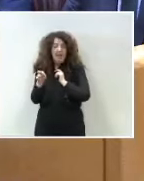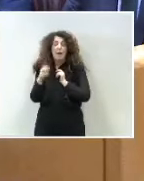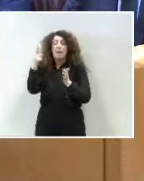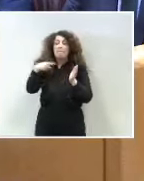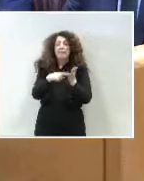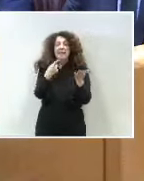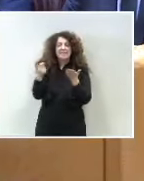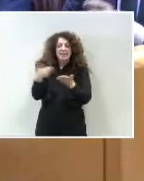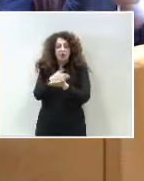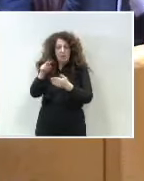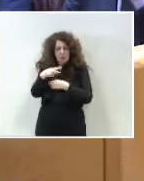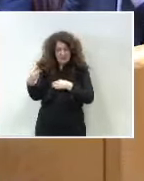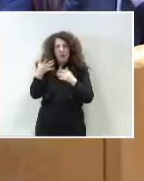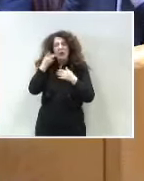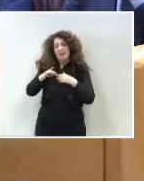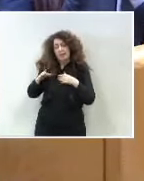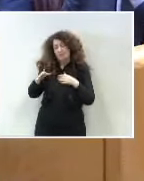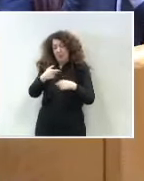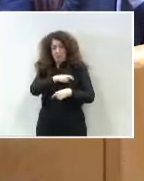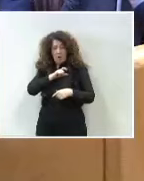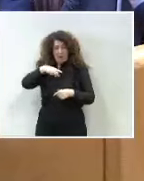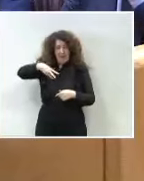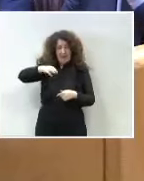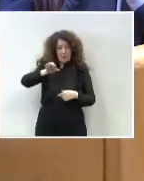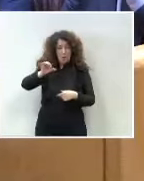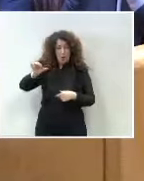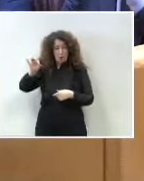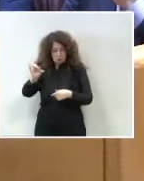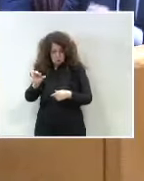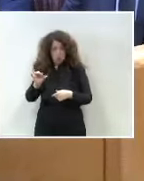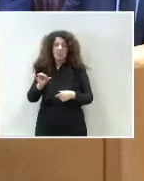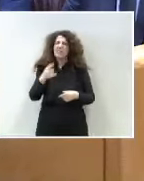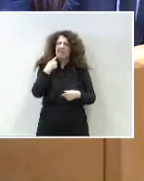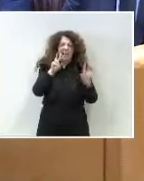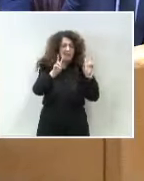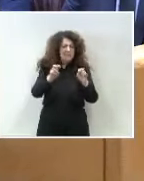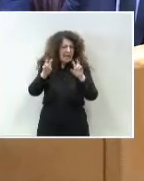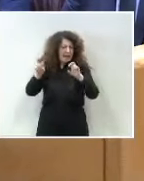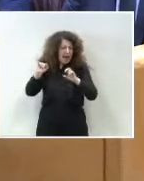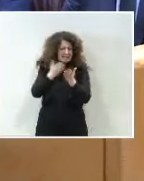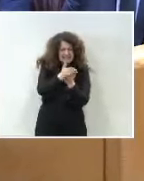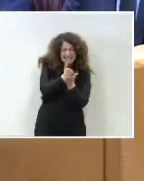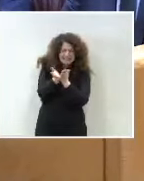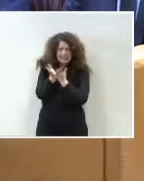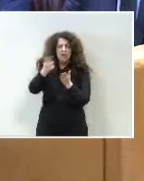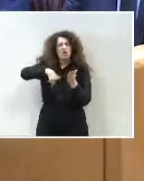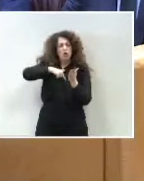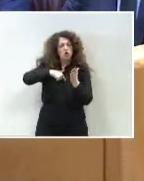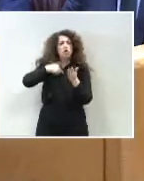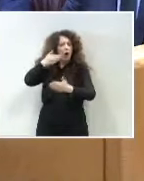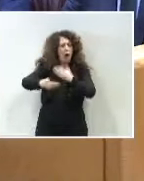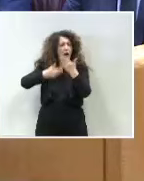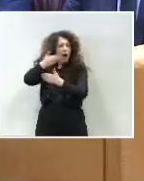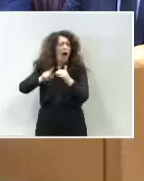de euros. En definitiva, señoría, lo que le quiero trasladar es que son muchas las materias, los campos en los que estamos avanzando de forma efectiva,